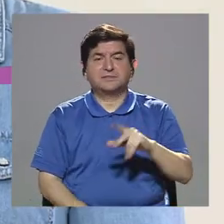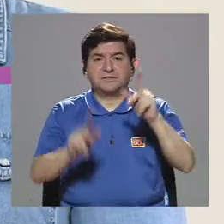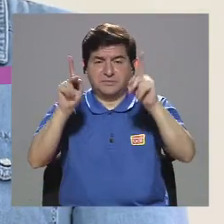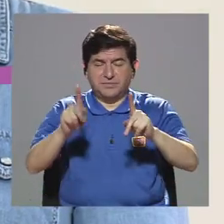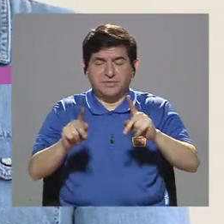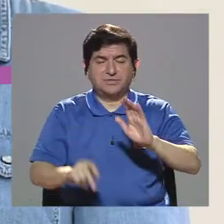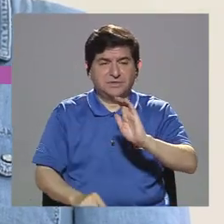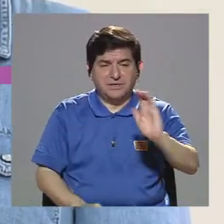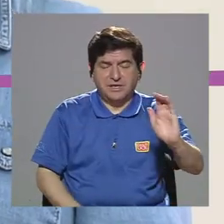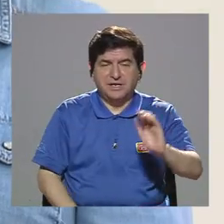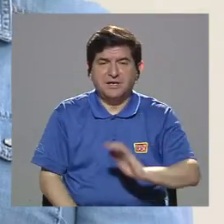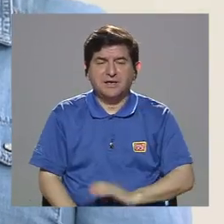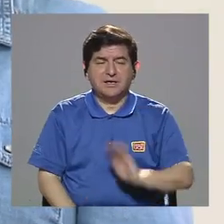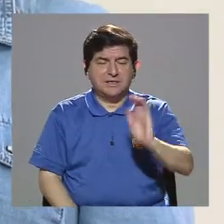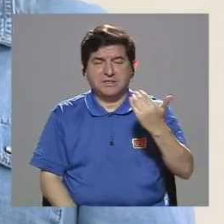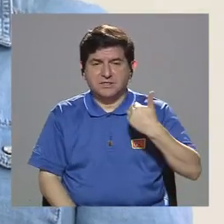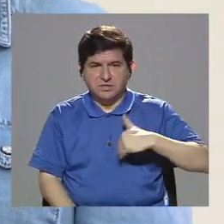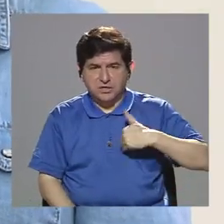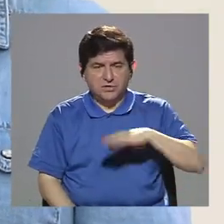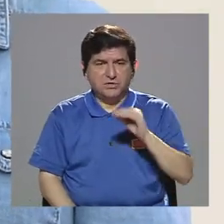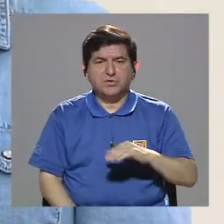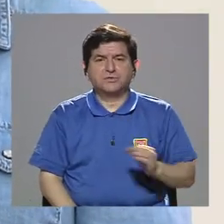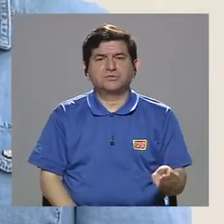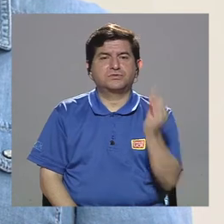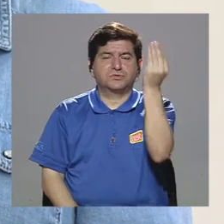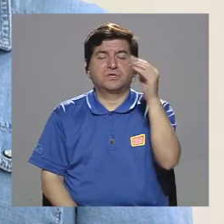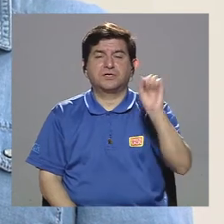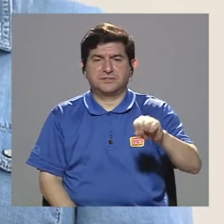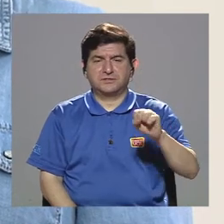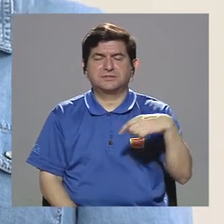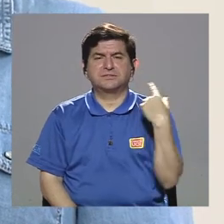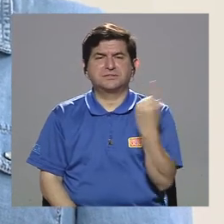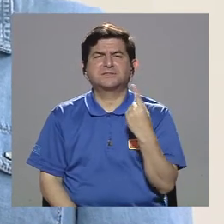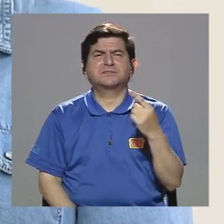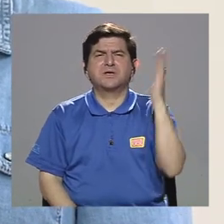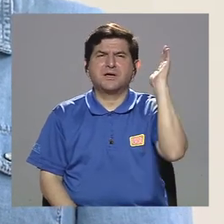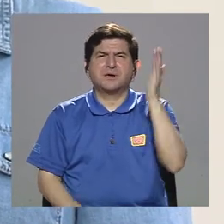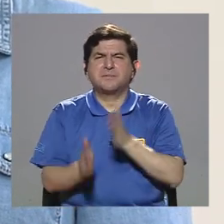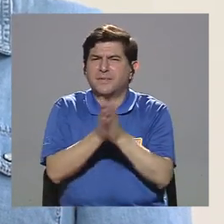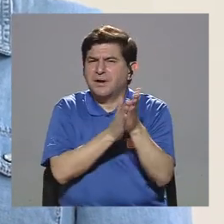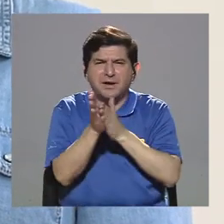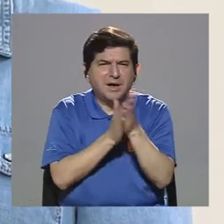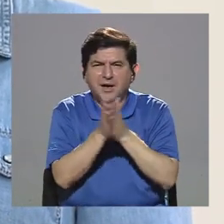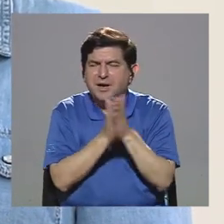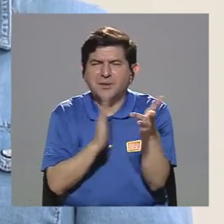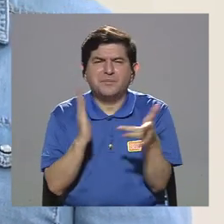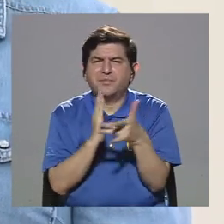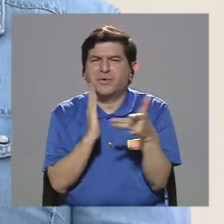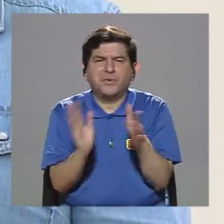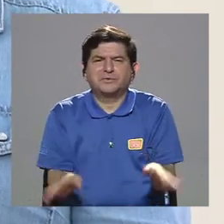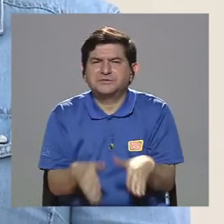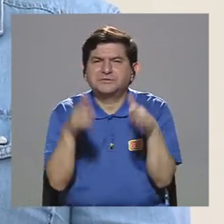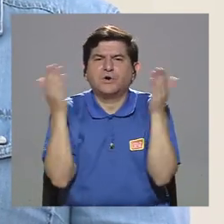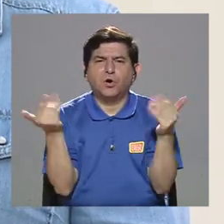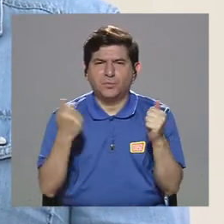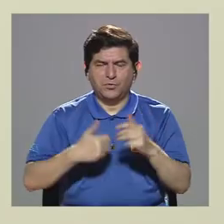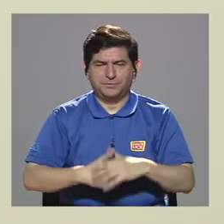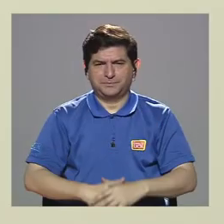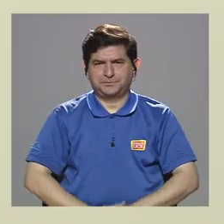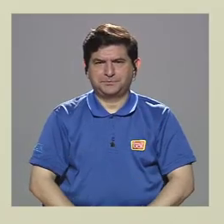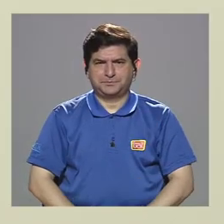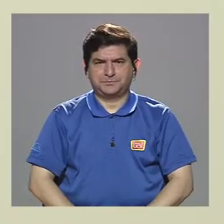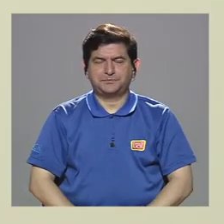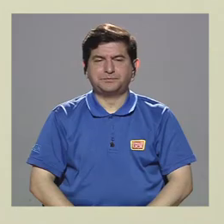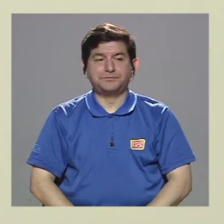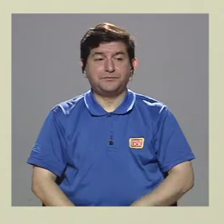niñas y niños y adolescentes siempre en un discurso de cómo sacar el mayor provecho a las tecnologías el